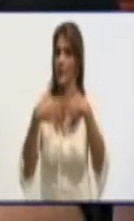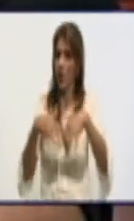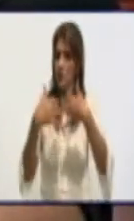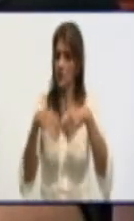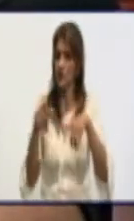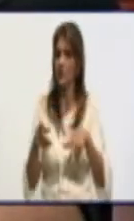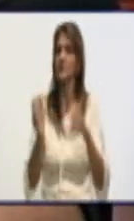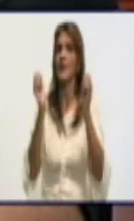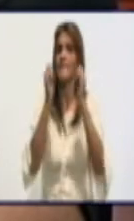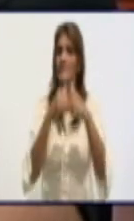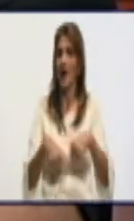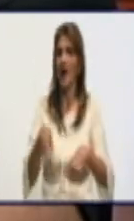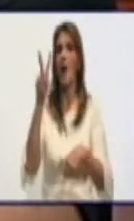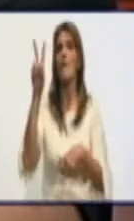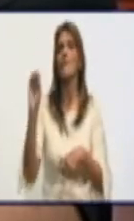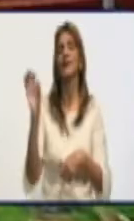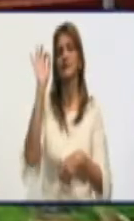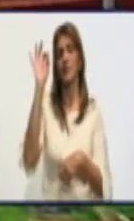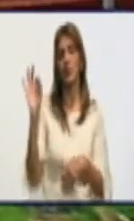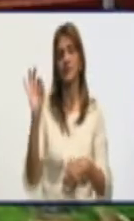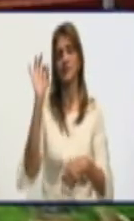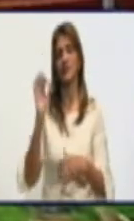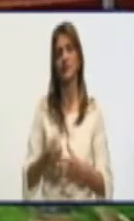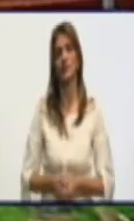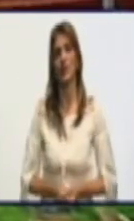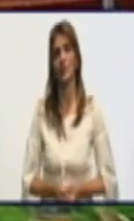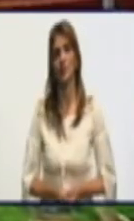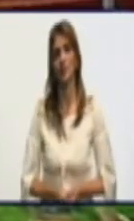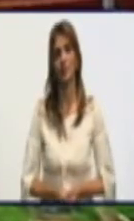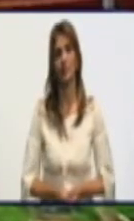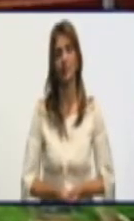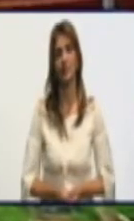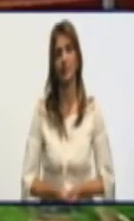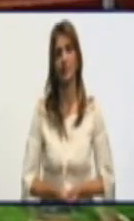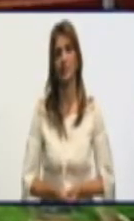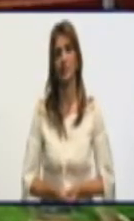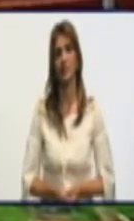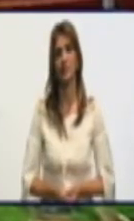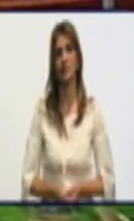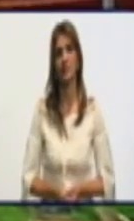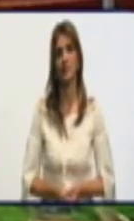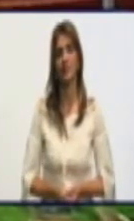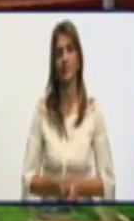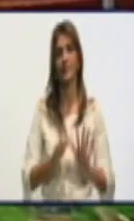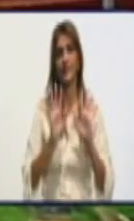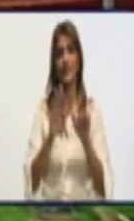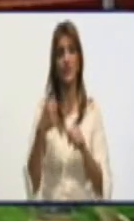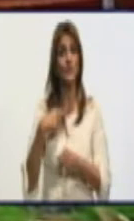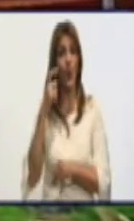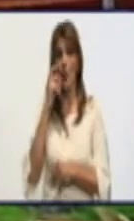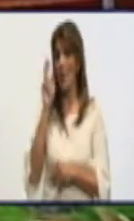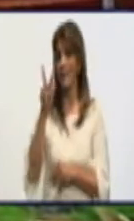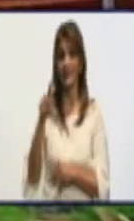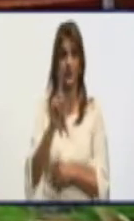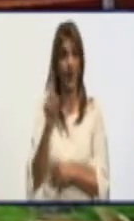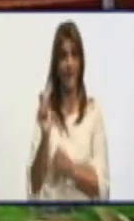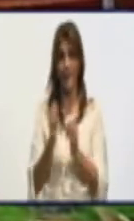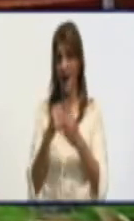a un 20% de maíz. Arnel, vista hace fe, yo no he visto el pan de la cubana del pan